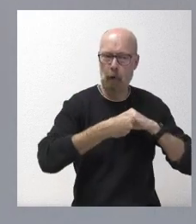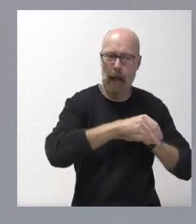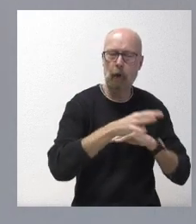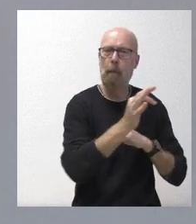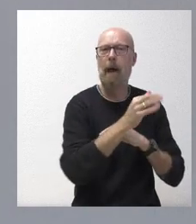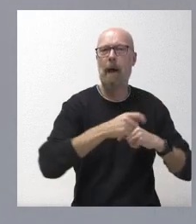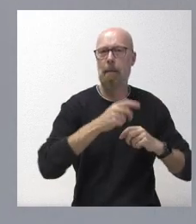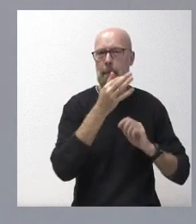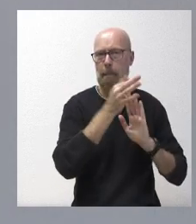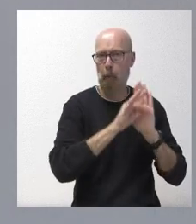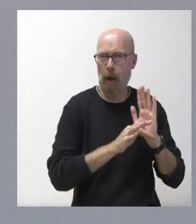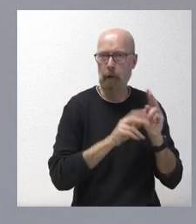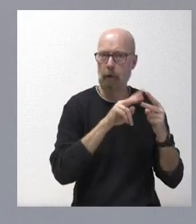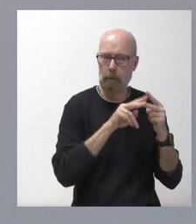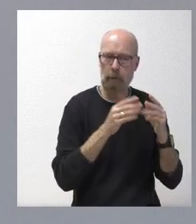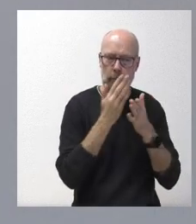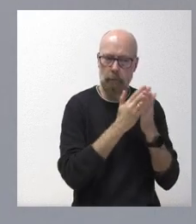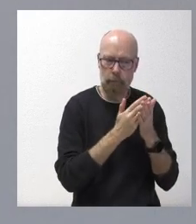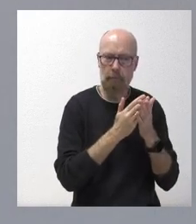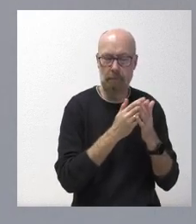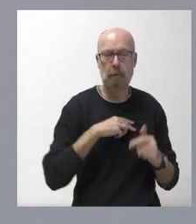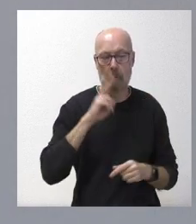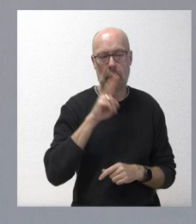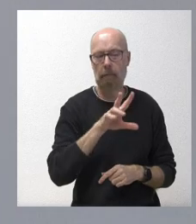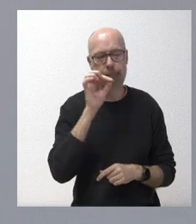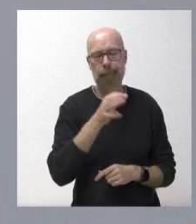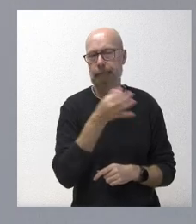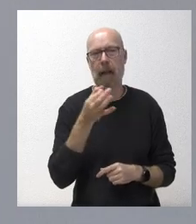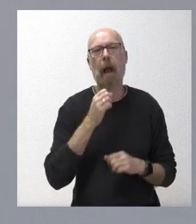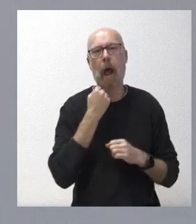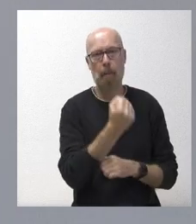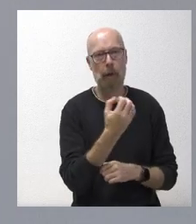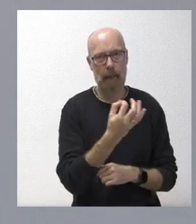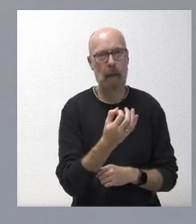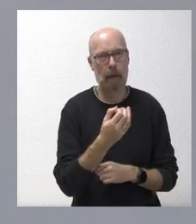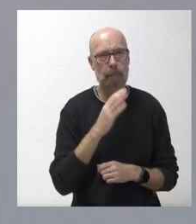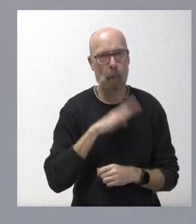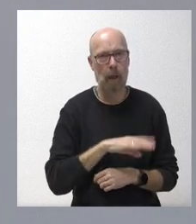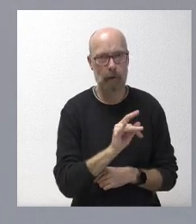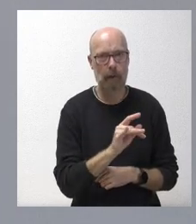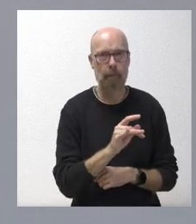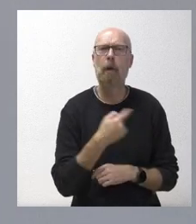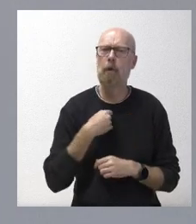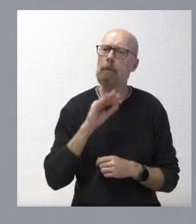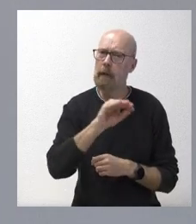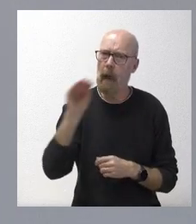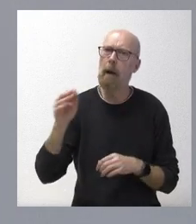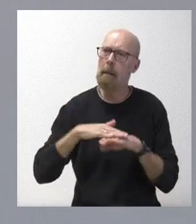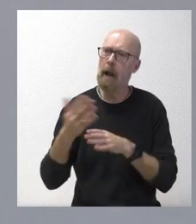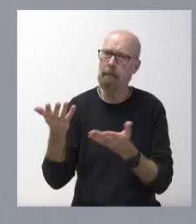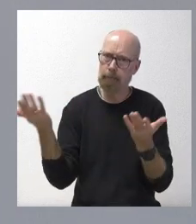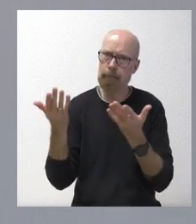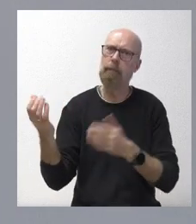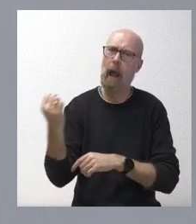oportuno apoyarlo y yo desde aquí también hago el llamamiento para que se pueda apoyar. naturalmente insistiré en los